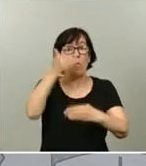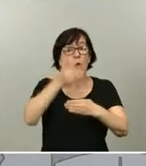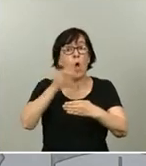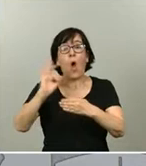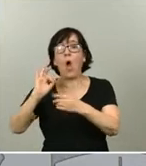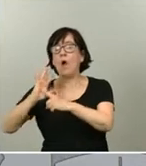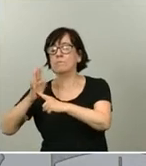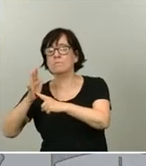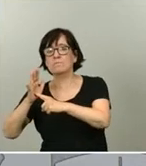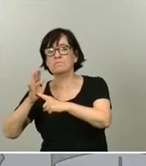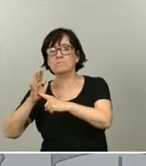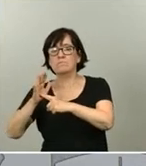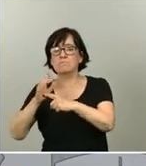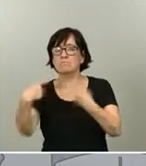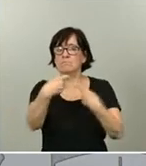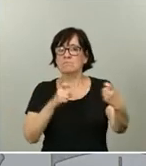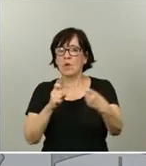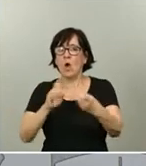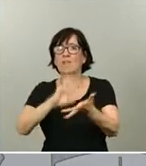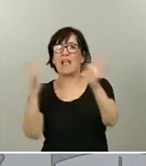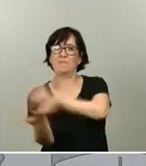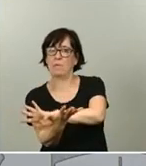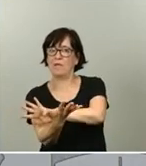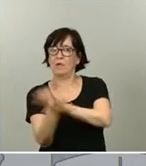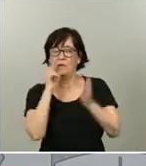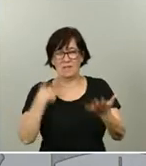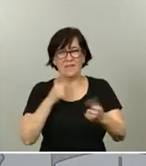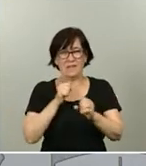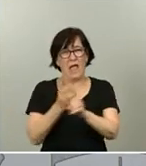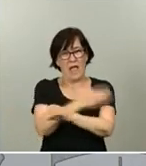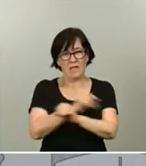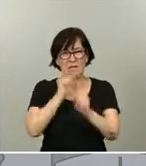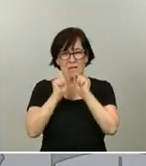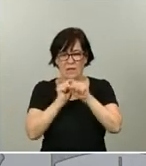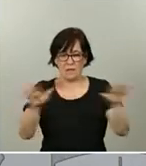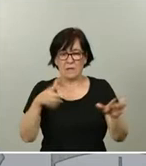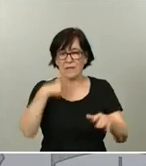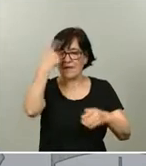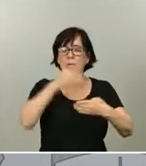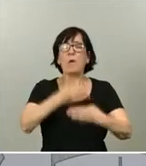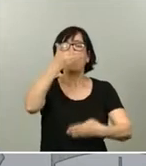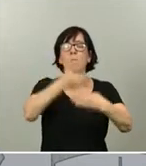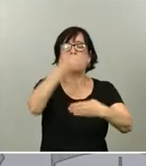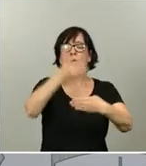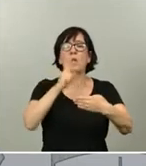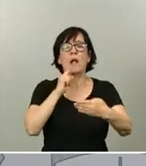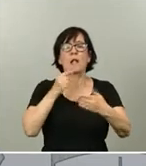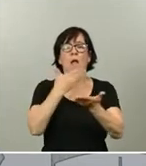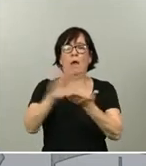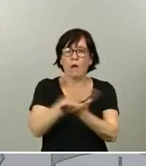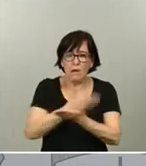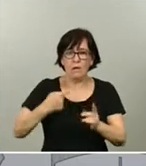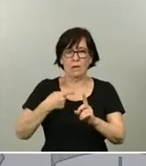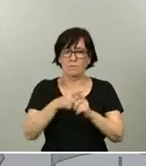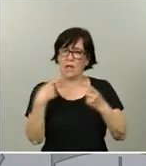o transformación. Ya antes de la pandemia sabíamos para qué servían los muros, para dividir, para segregar, para confrontar,